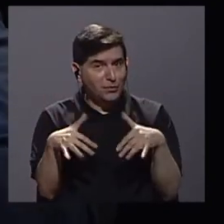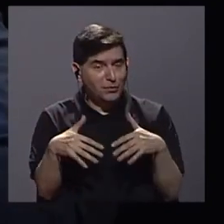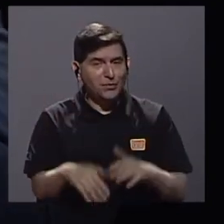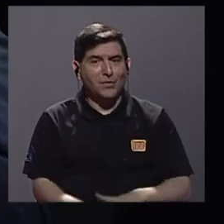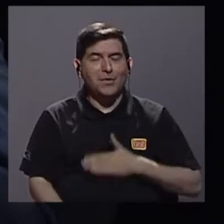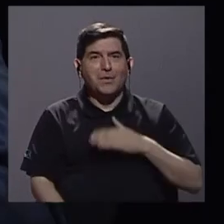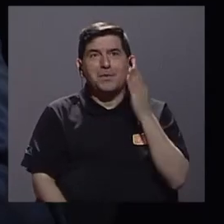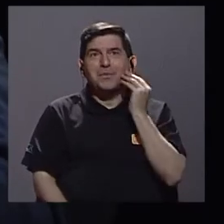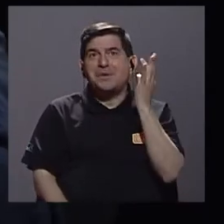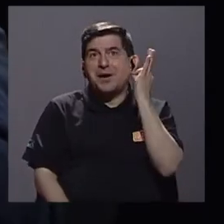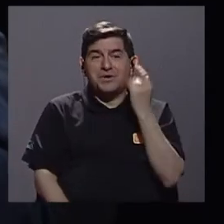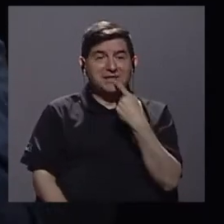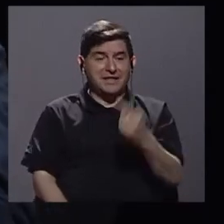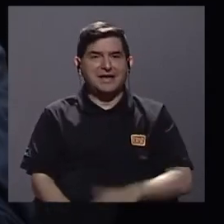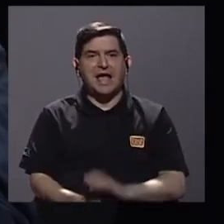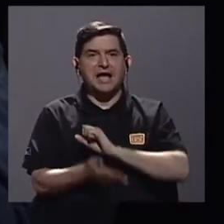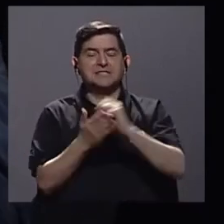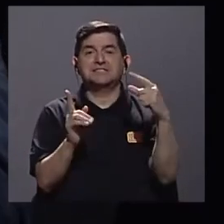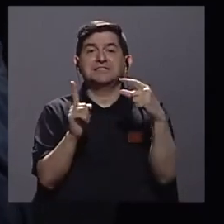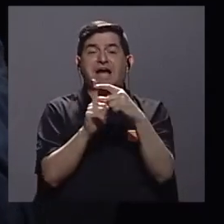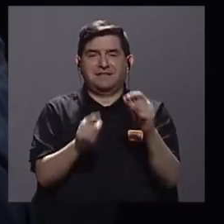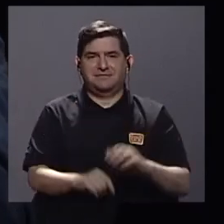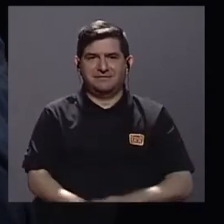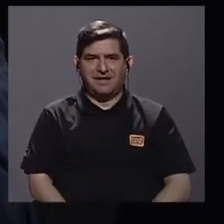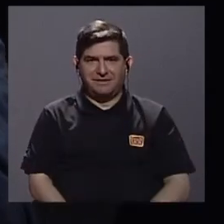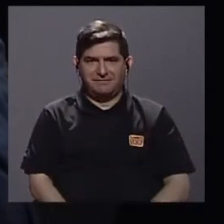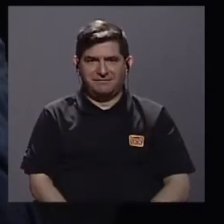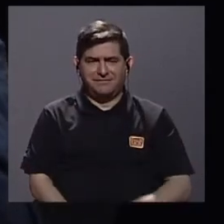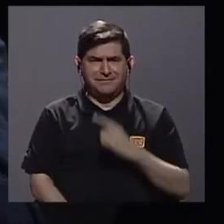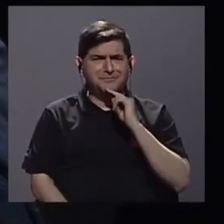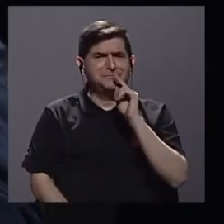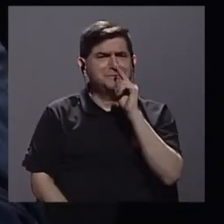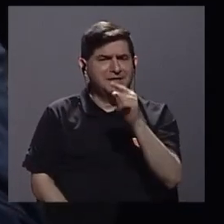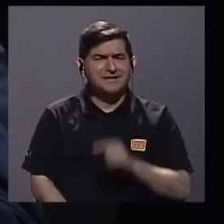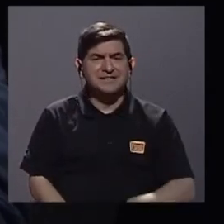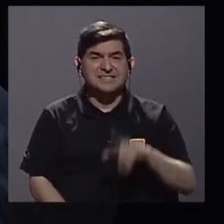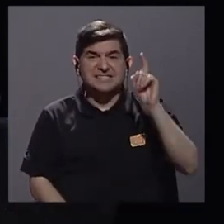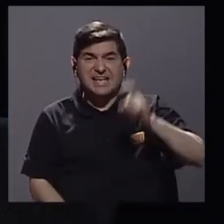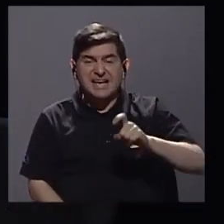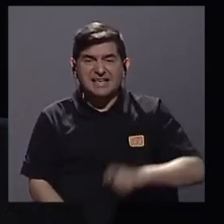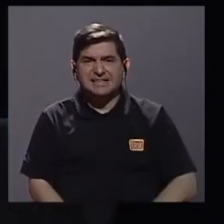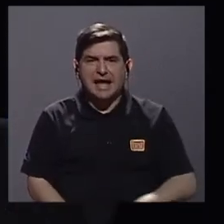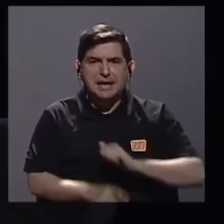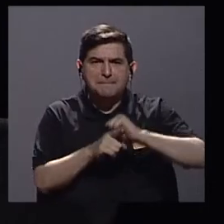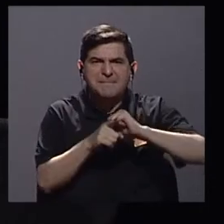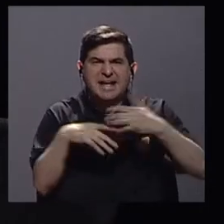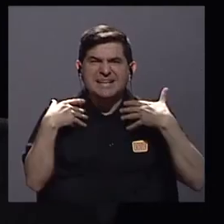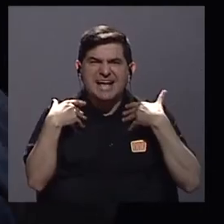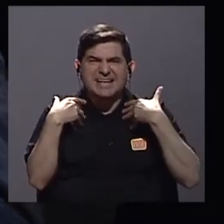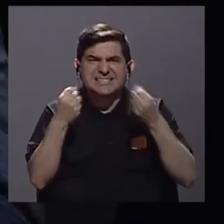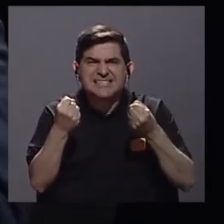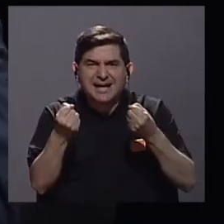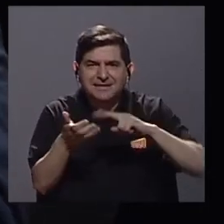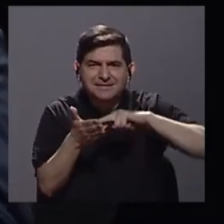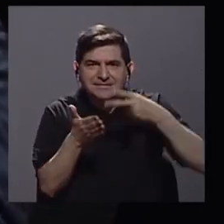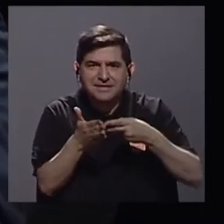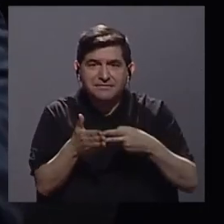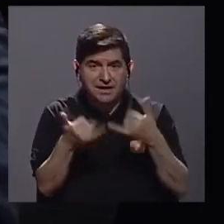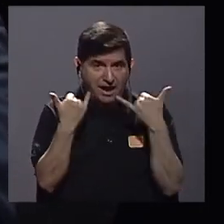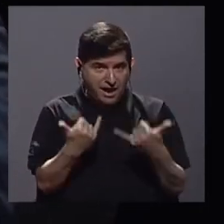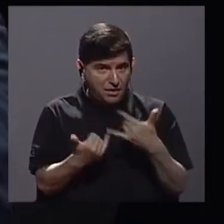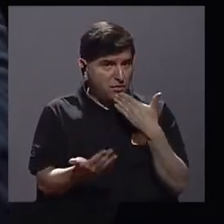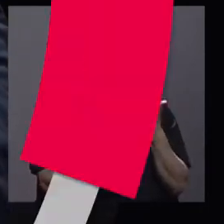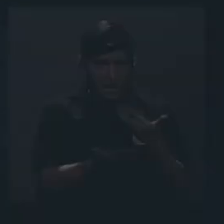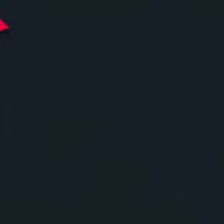diría mi abuelita santa palabra, lo que está diciendo usted es que, a ver, usted dice que deberíamos de ir hacia prácticas sanas. Eso quiere decir que no hay buenas